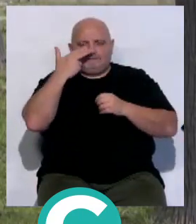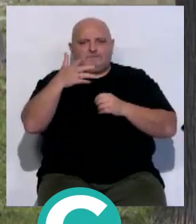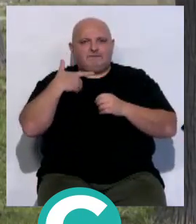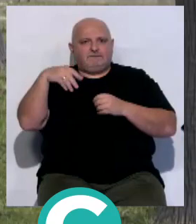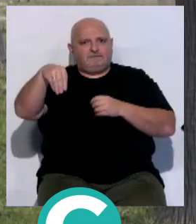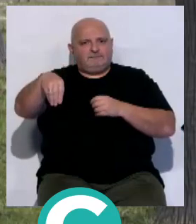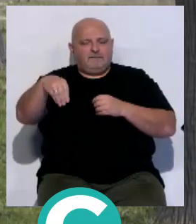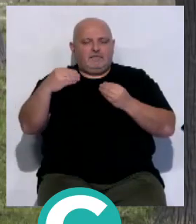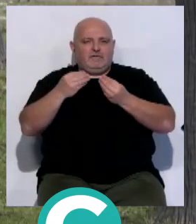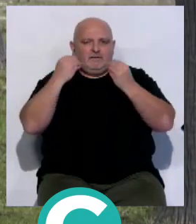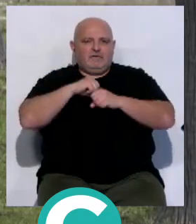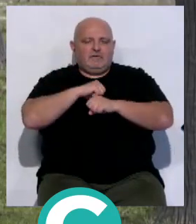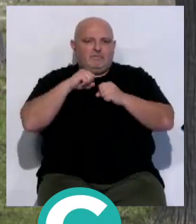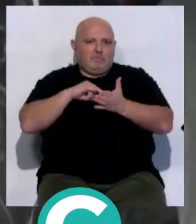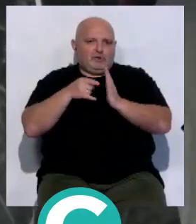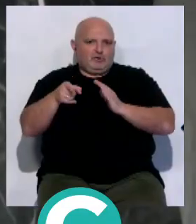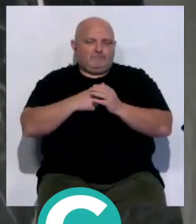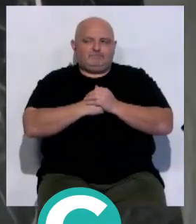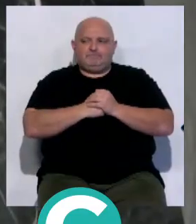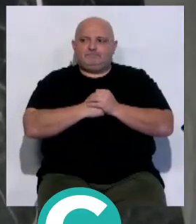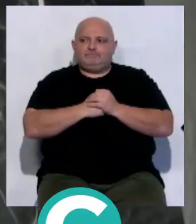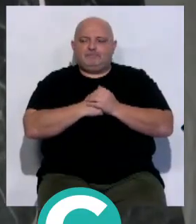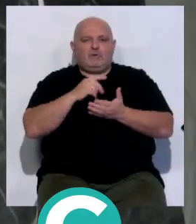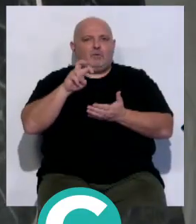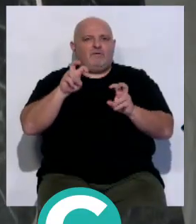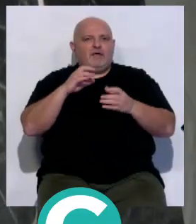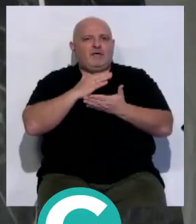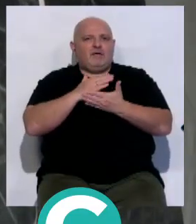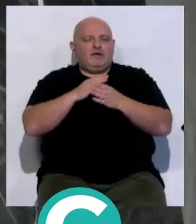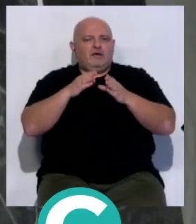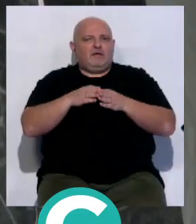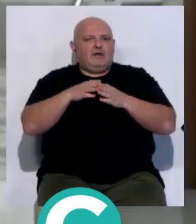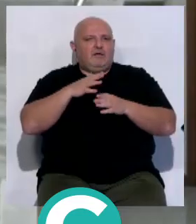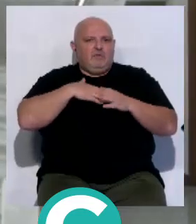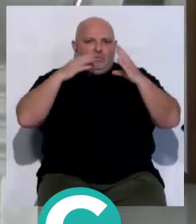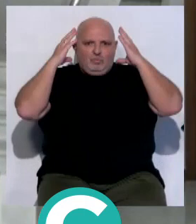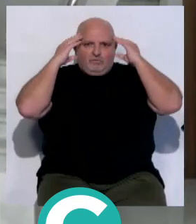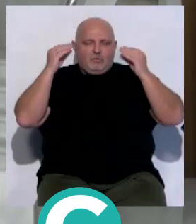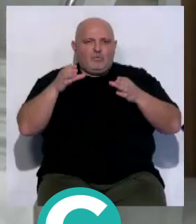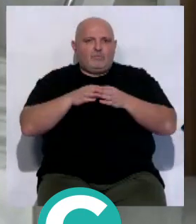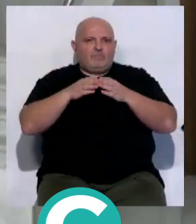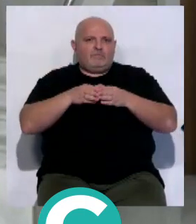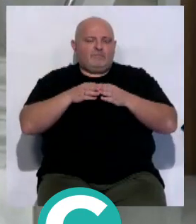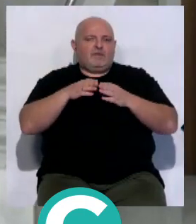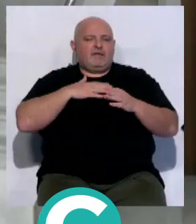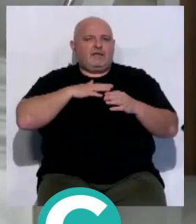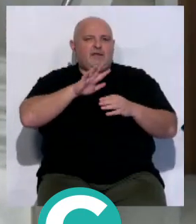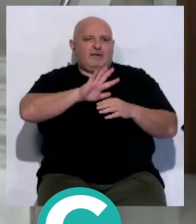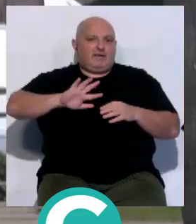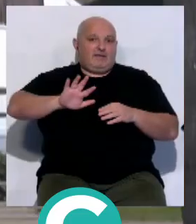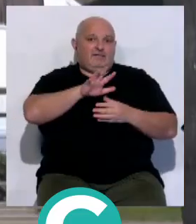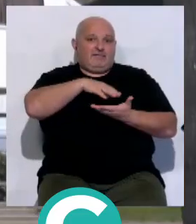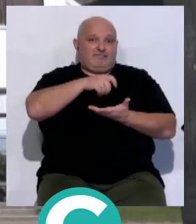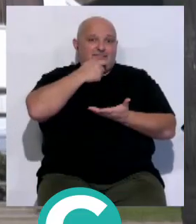formar parte de este proyecto. La nueva escuela del Servicio Marítimo de la Guardia Civil y Grupo Marítimo del Estrecho se ha ubicado